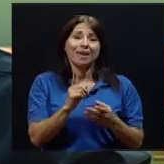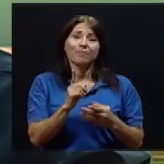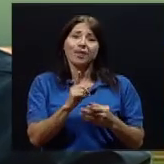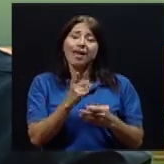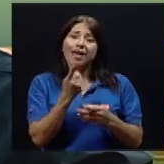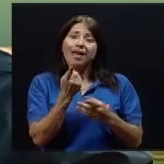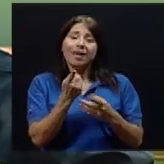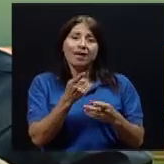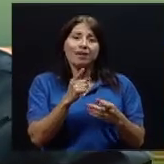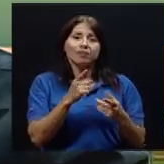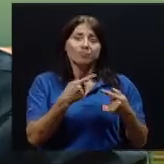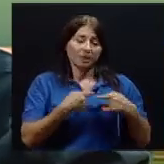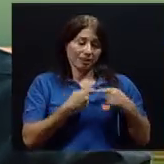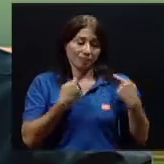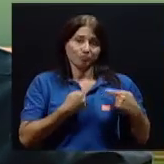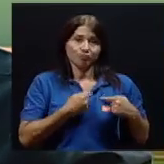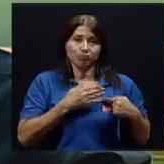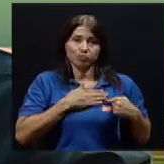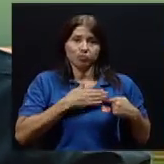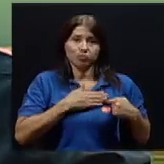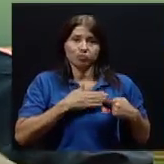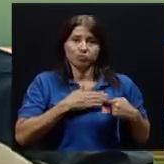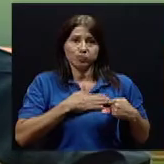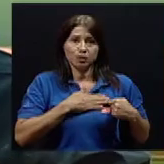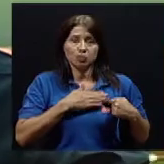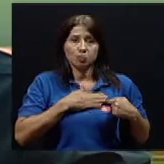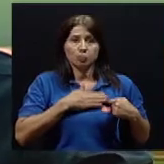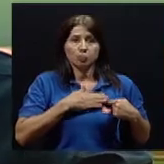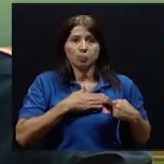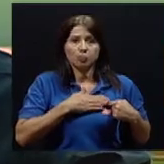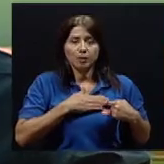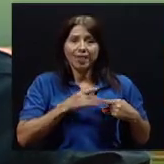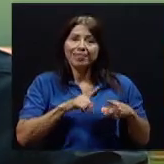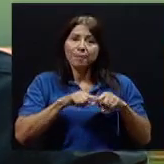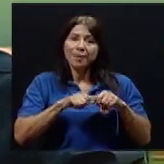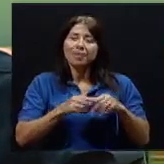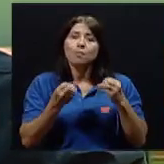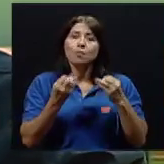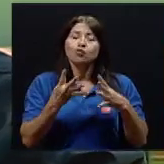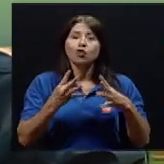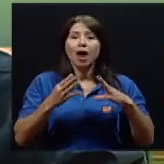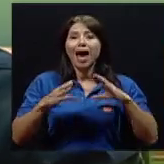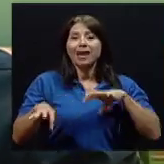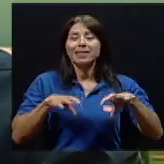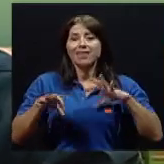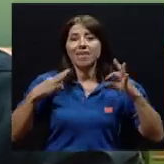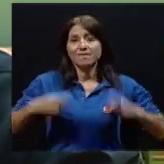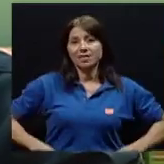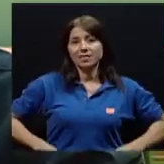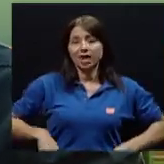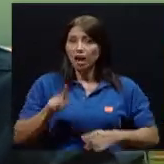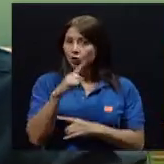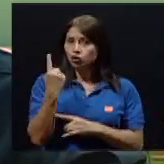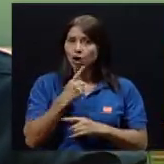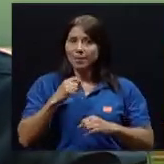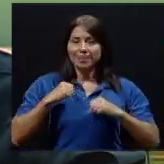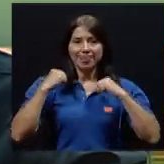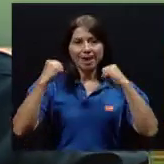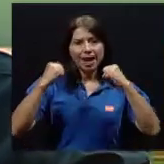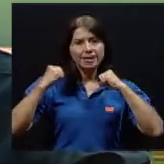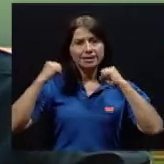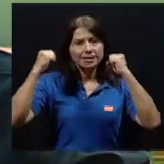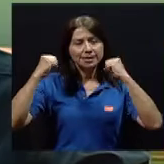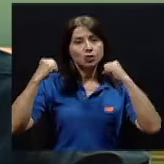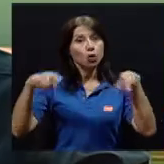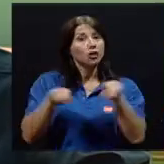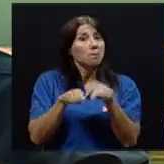funcionalidad cardíaca va a tener mucho que ver con la actividad física desde el punto de vista no sólo del ejercicio, si se ya programa un ejercicio como tal, sino inclusive de la